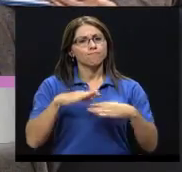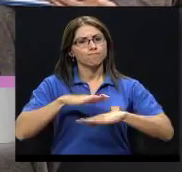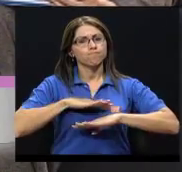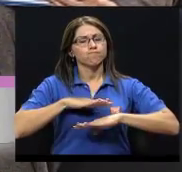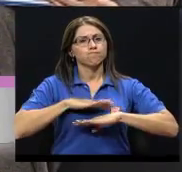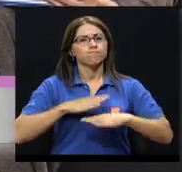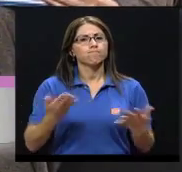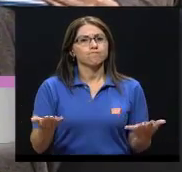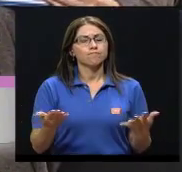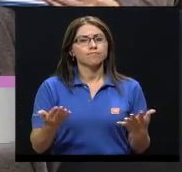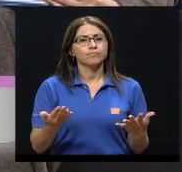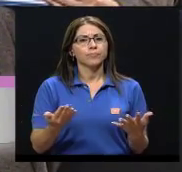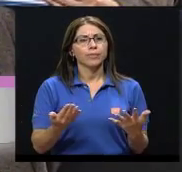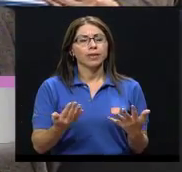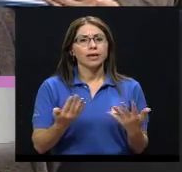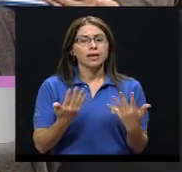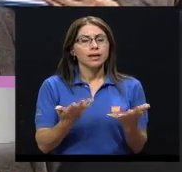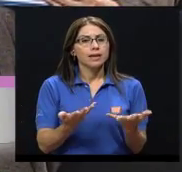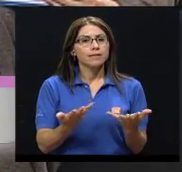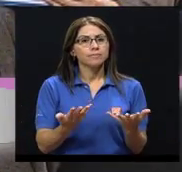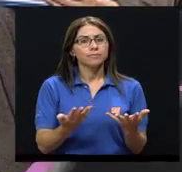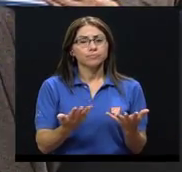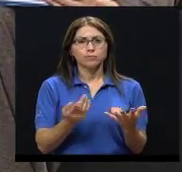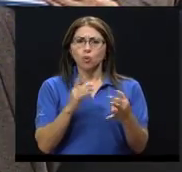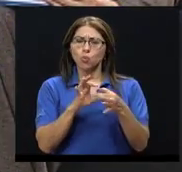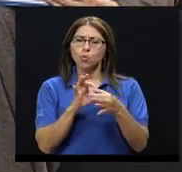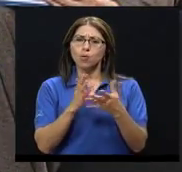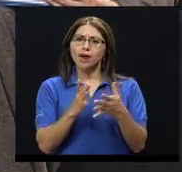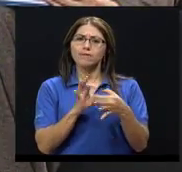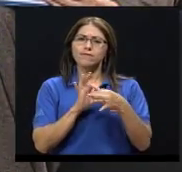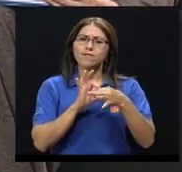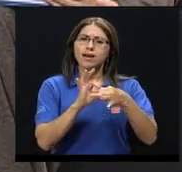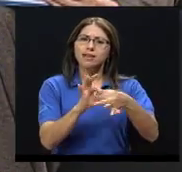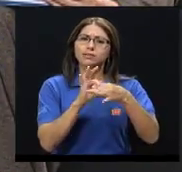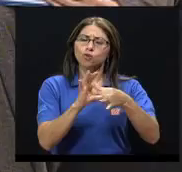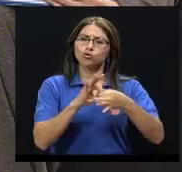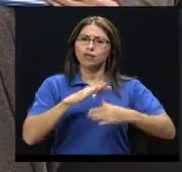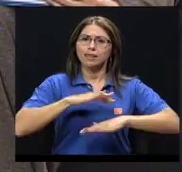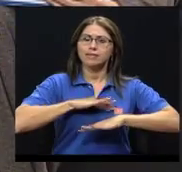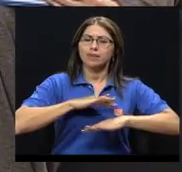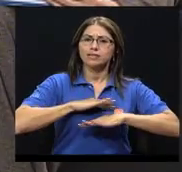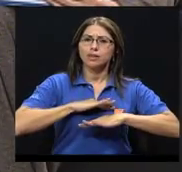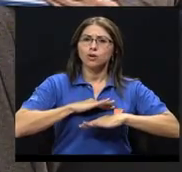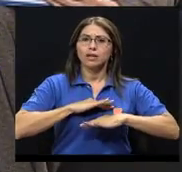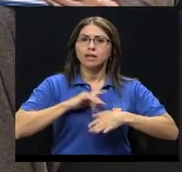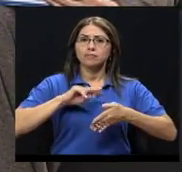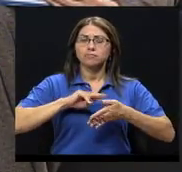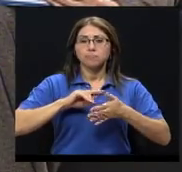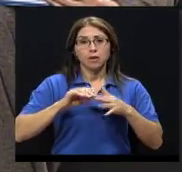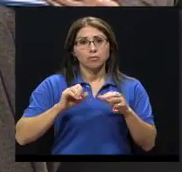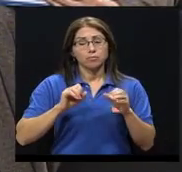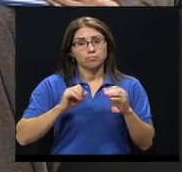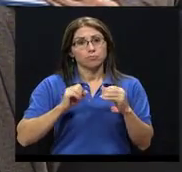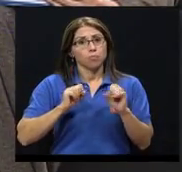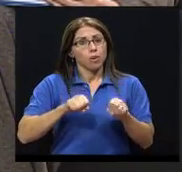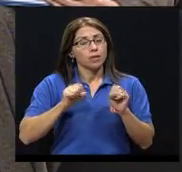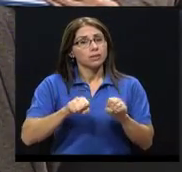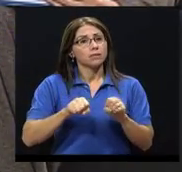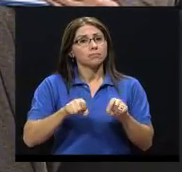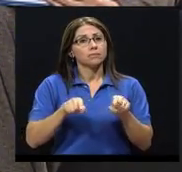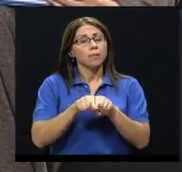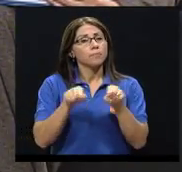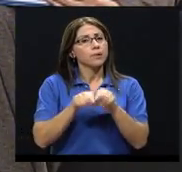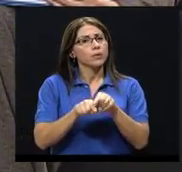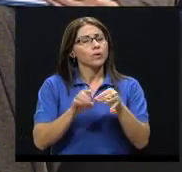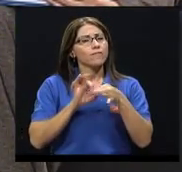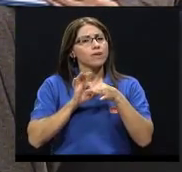¿están ligados el que sea una relación satisfactoria con una relación como muy continua, de a larga distancia, o sea,